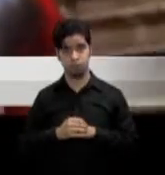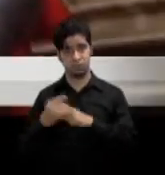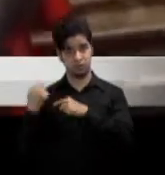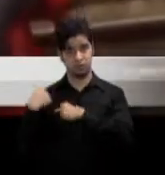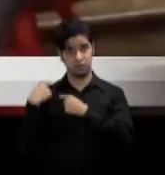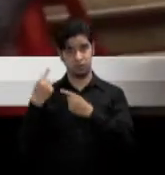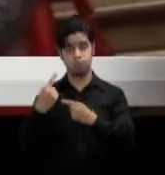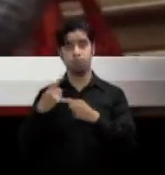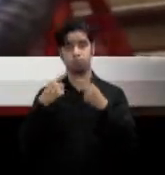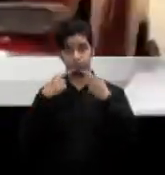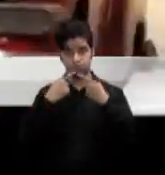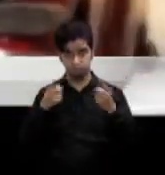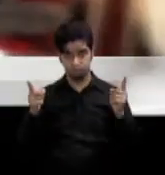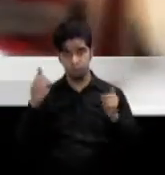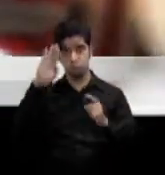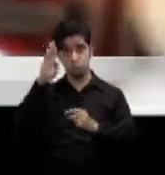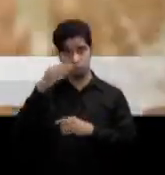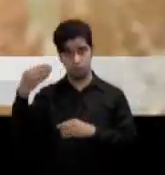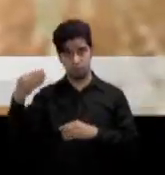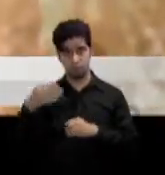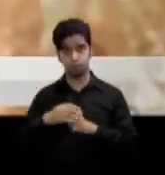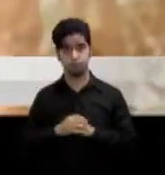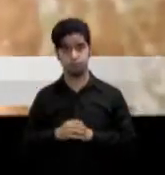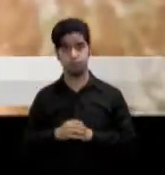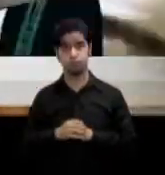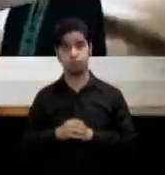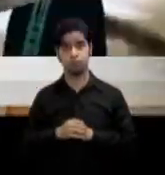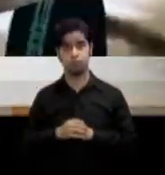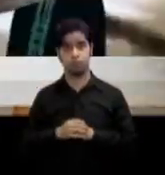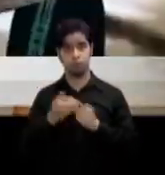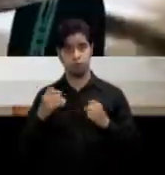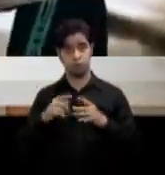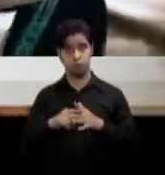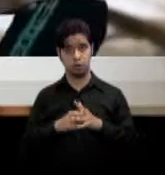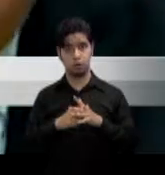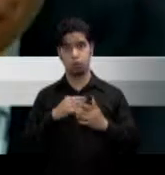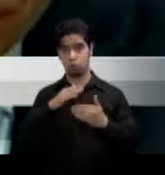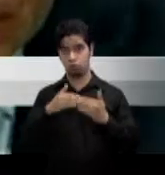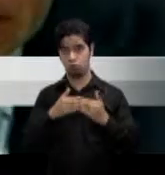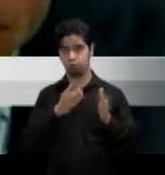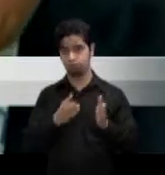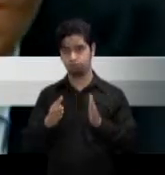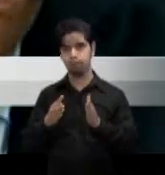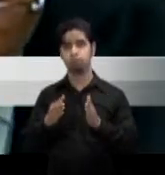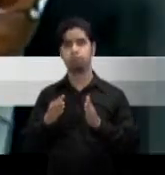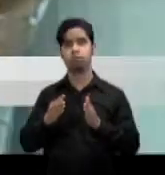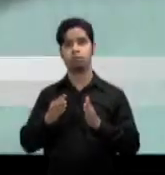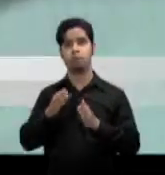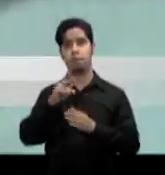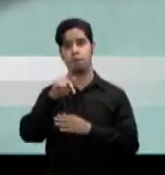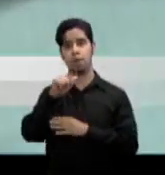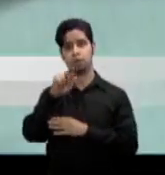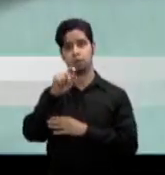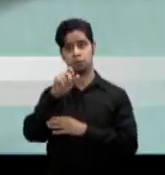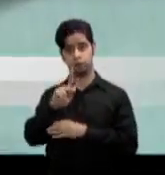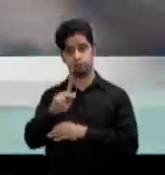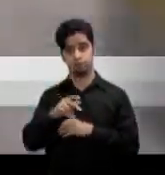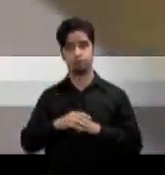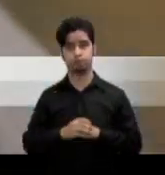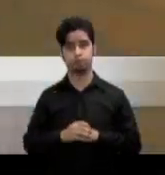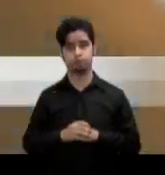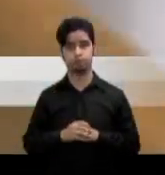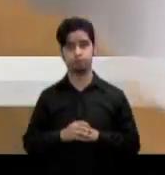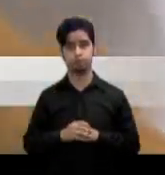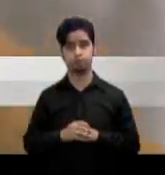obama sobre las restricciones y estará encabezada por el senador patrick levy de vermont en notas de